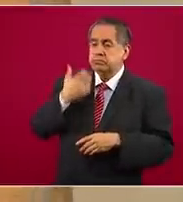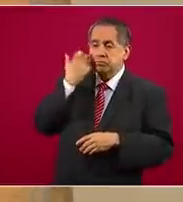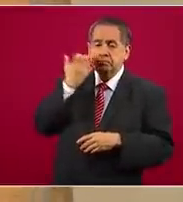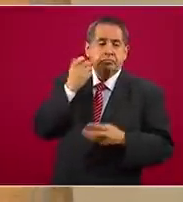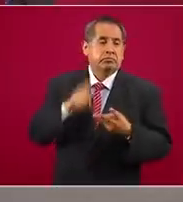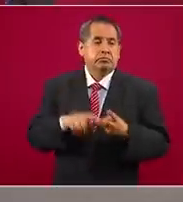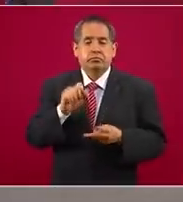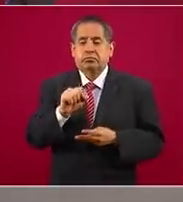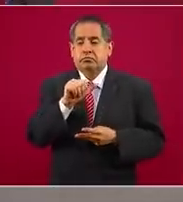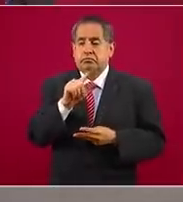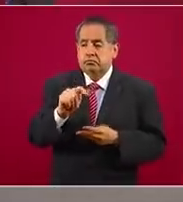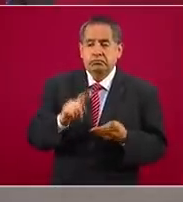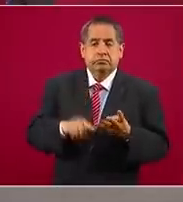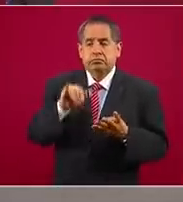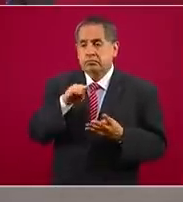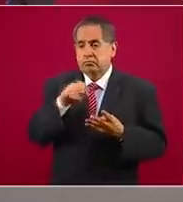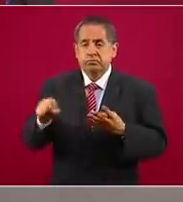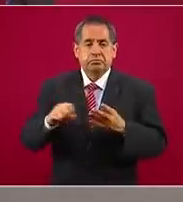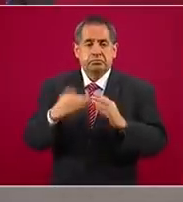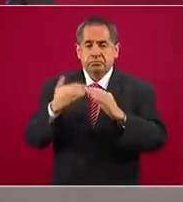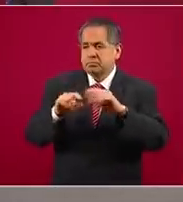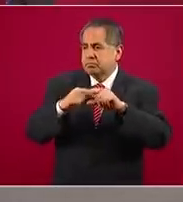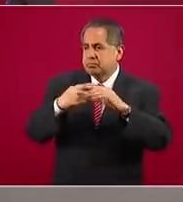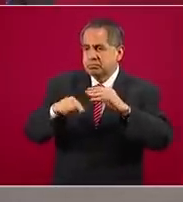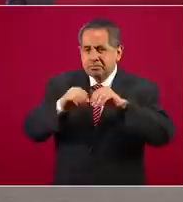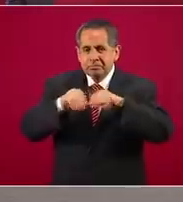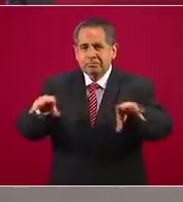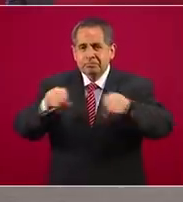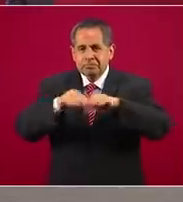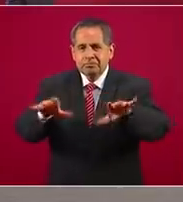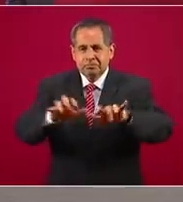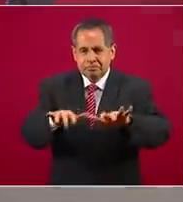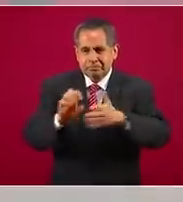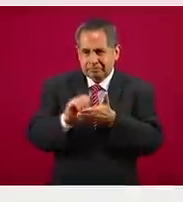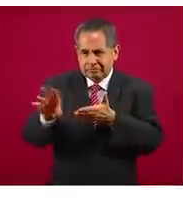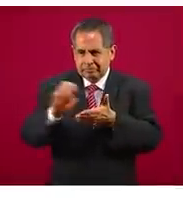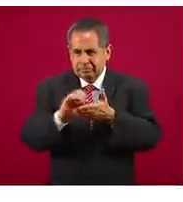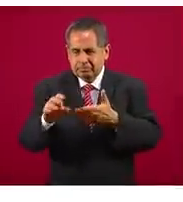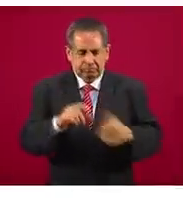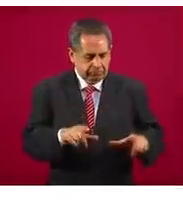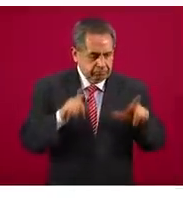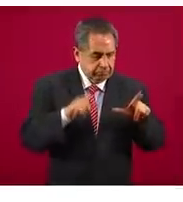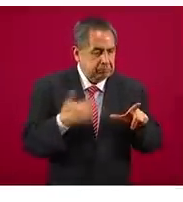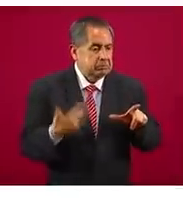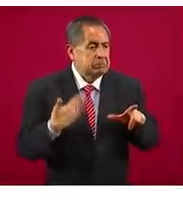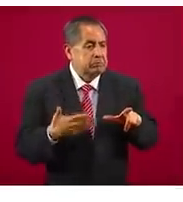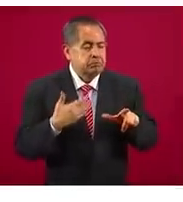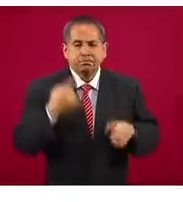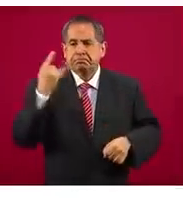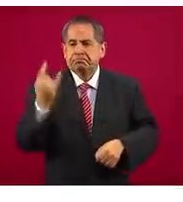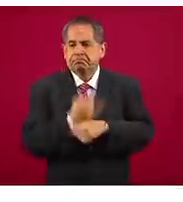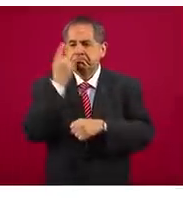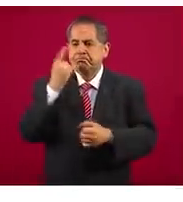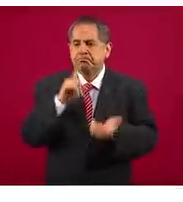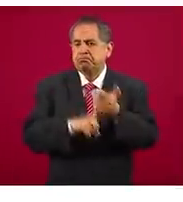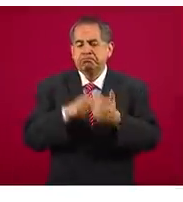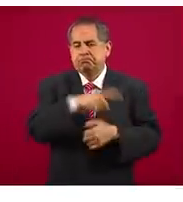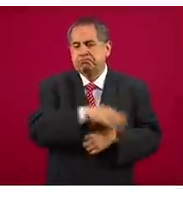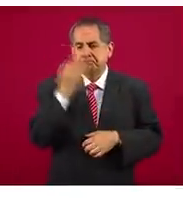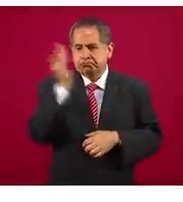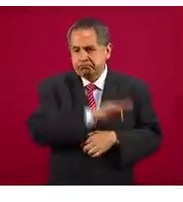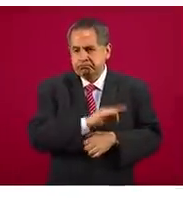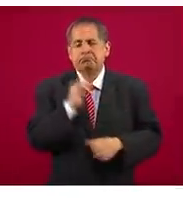SAT, del IMSS, y sobre todo algunos sitios que hacen creer